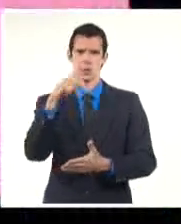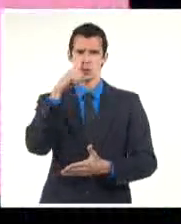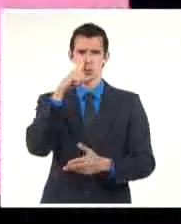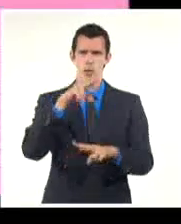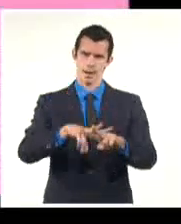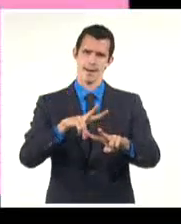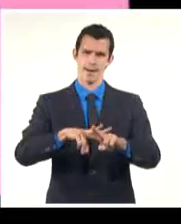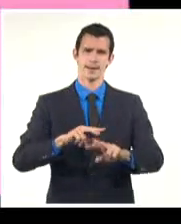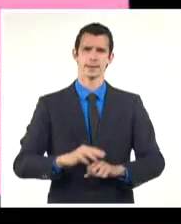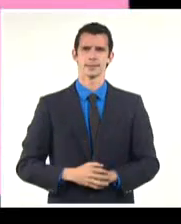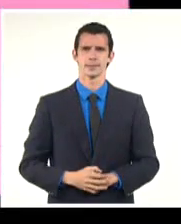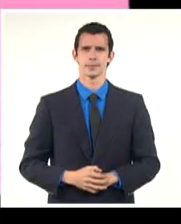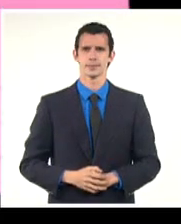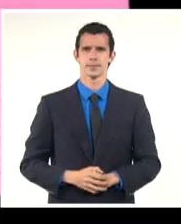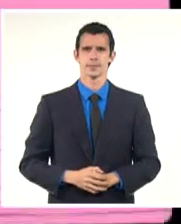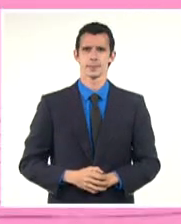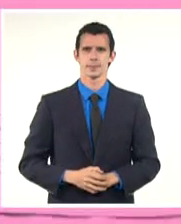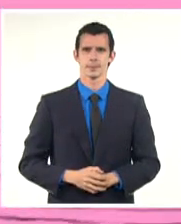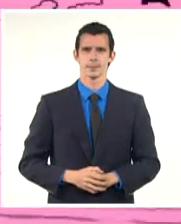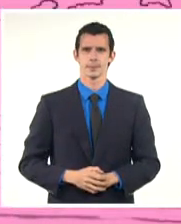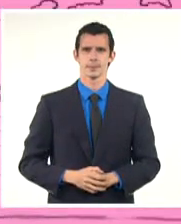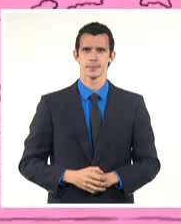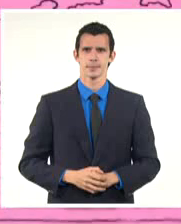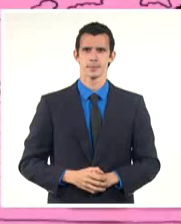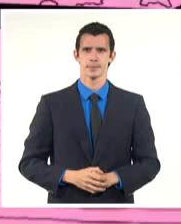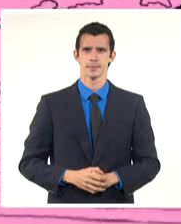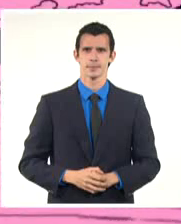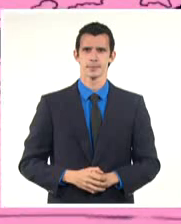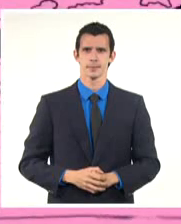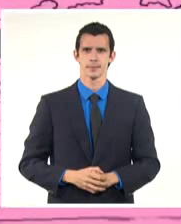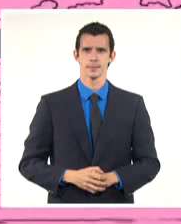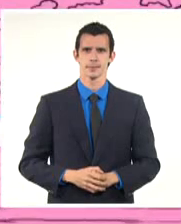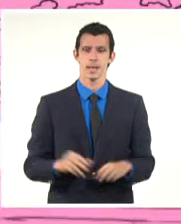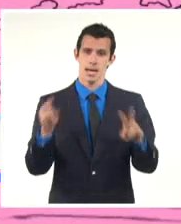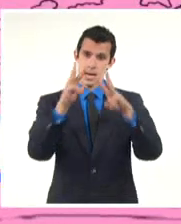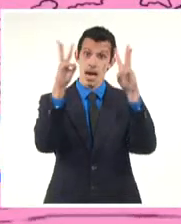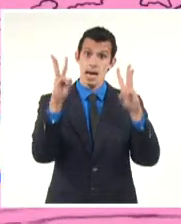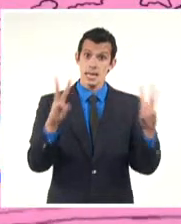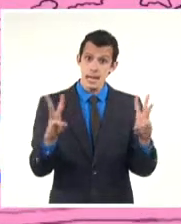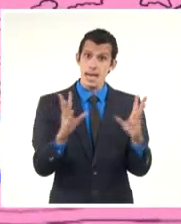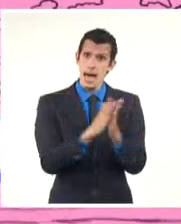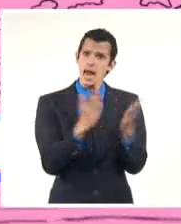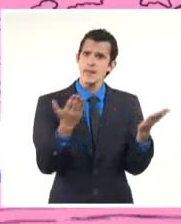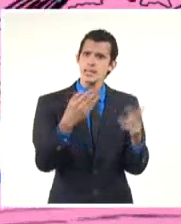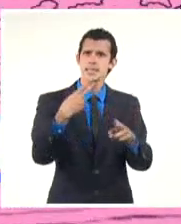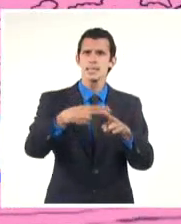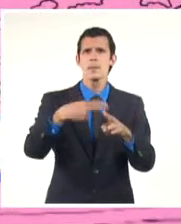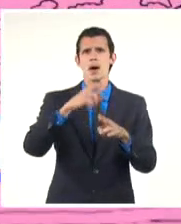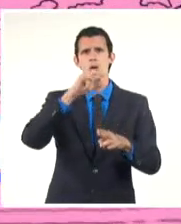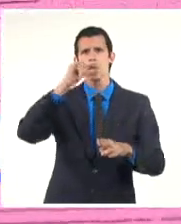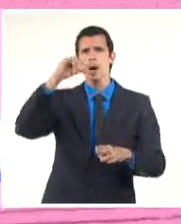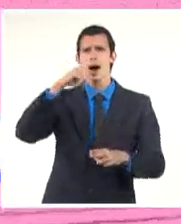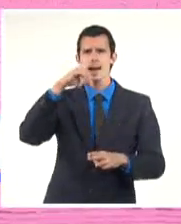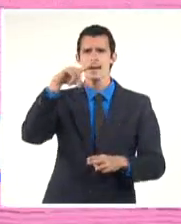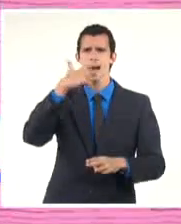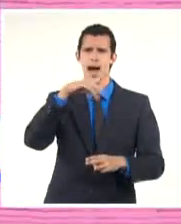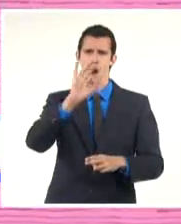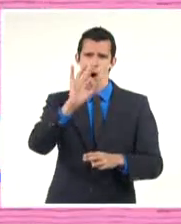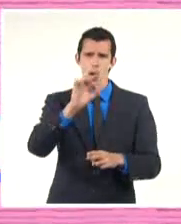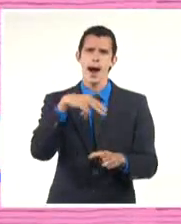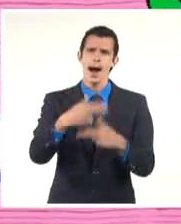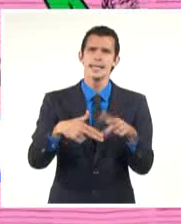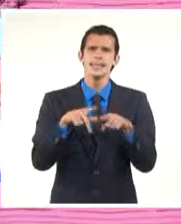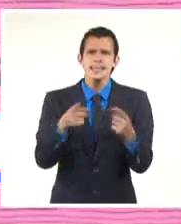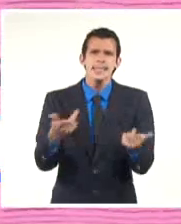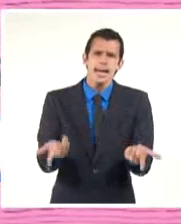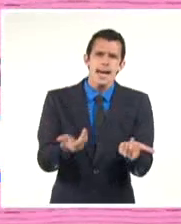Según la revista digital Cubanao, el festival devendrá espacio de diálogo entre las dos industrias culturales a través de